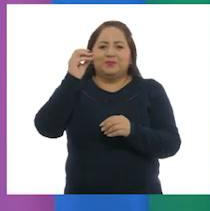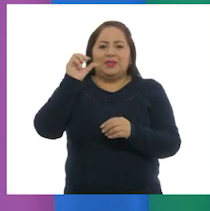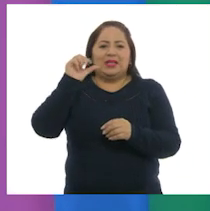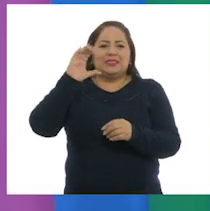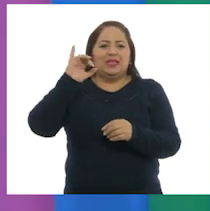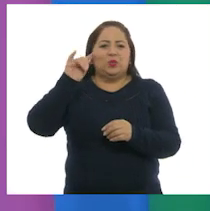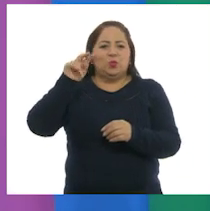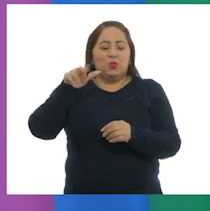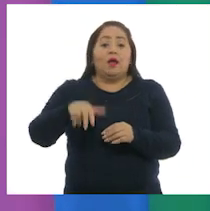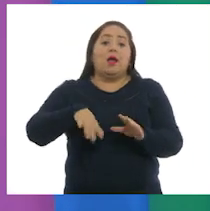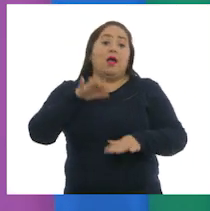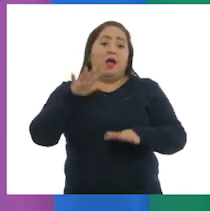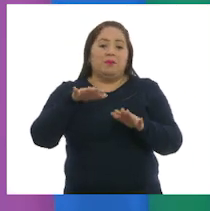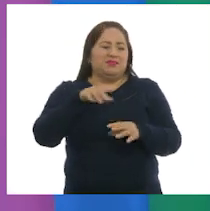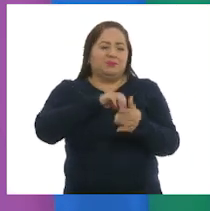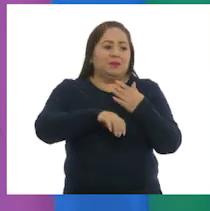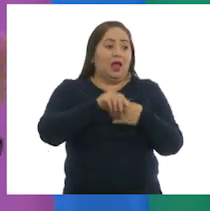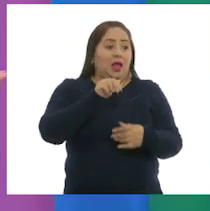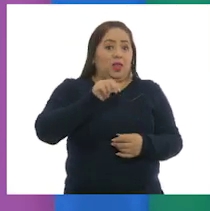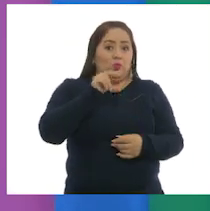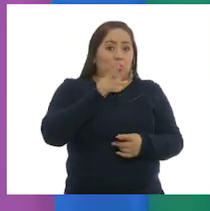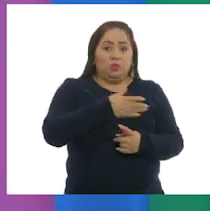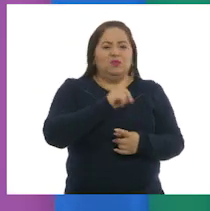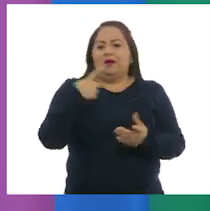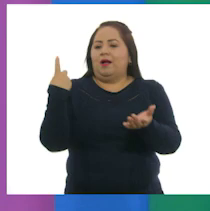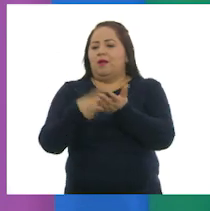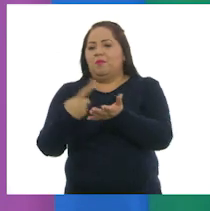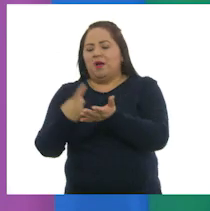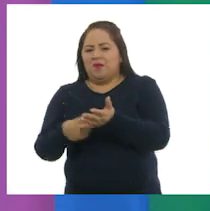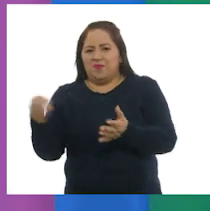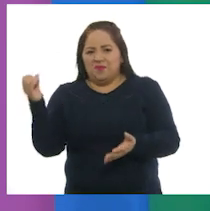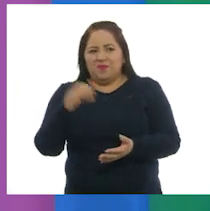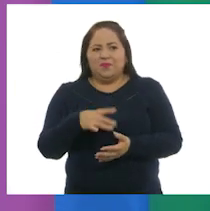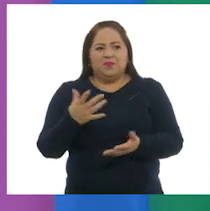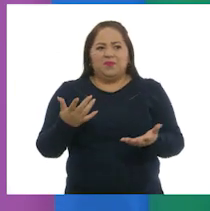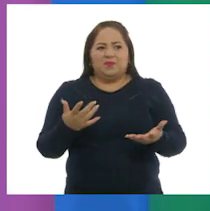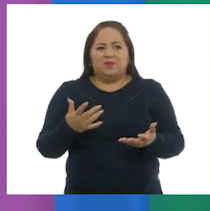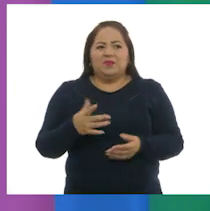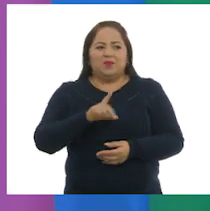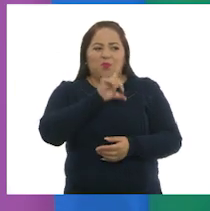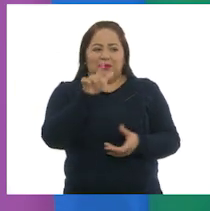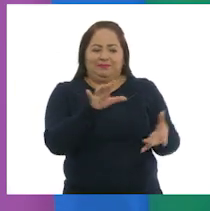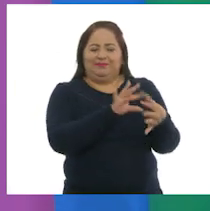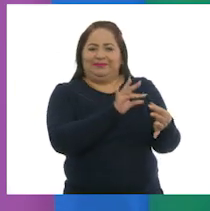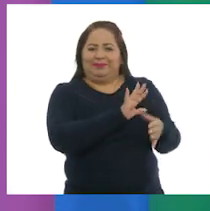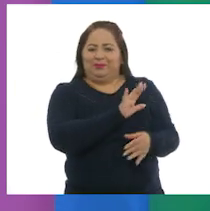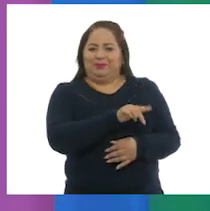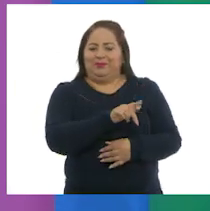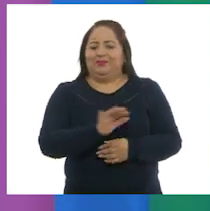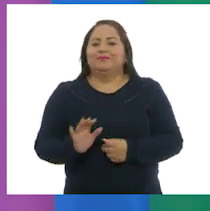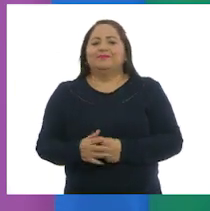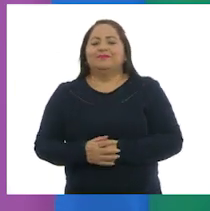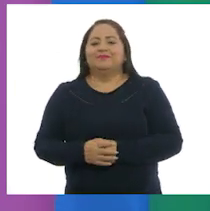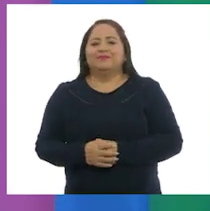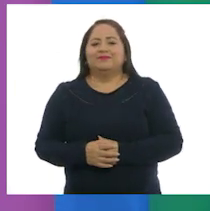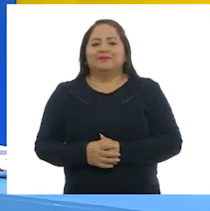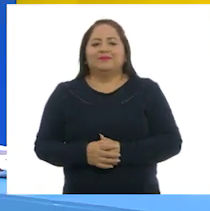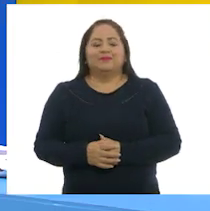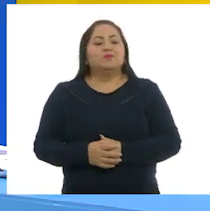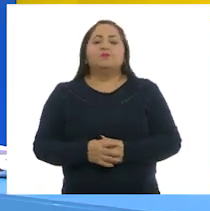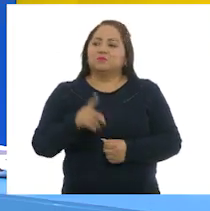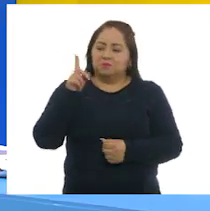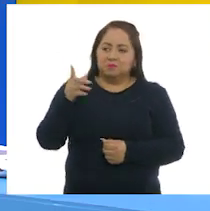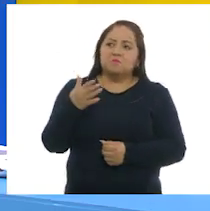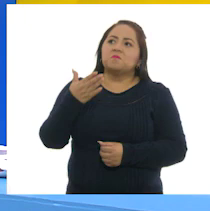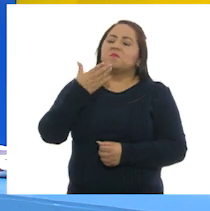A veces en lugar de atún le pongo camarones o luego, bueno, ya luego le paso la receta. Muy